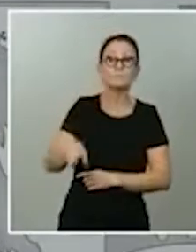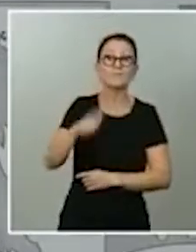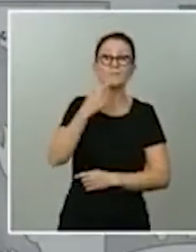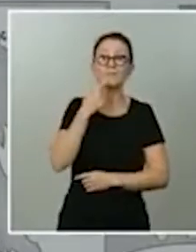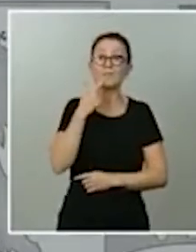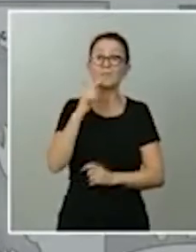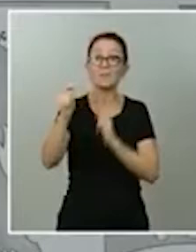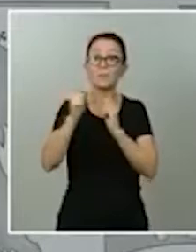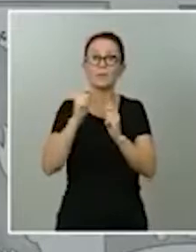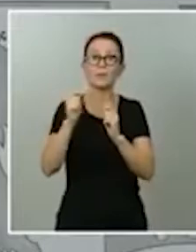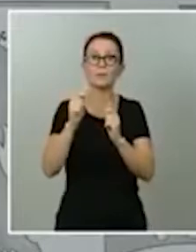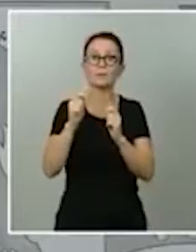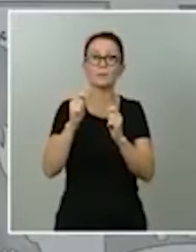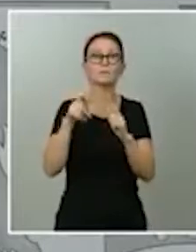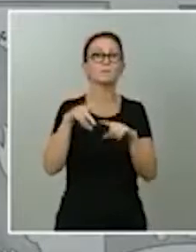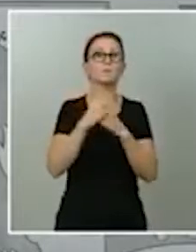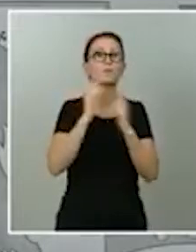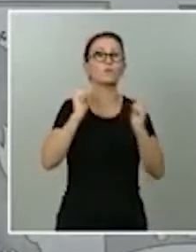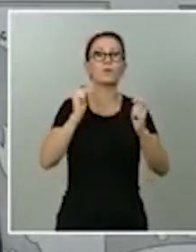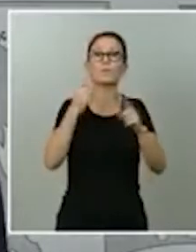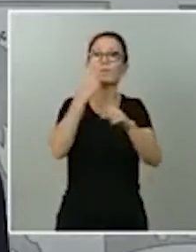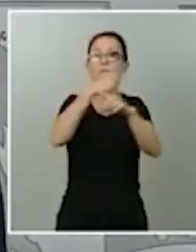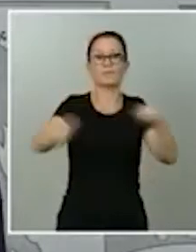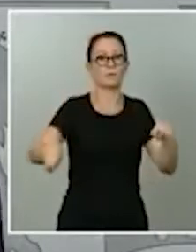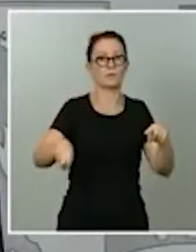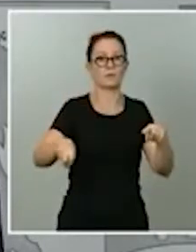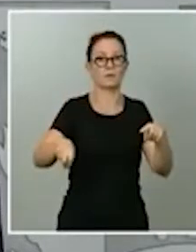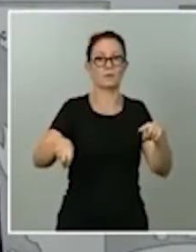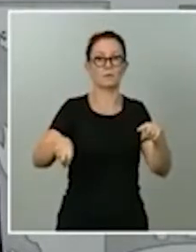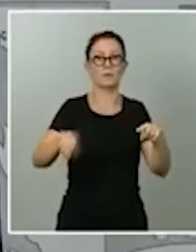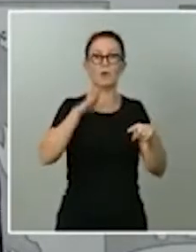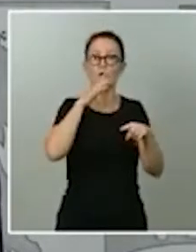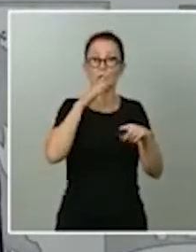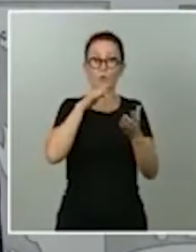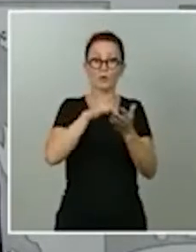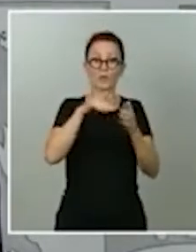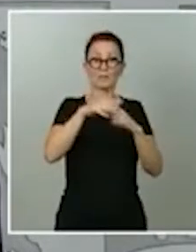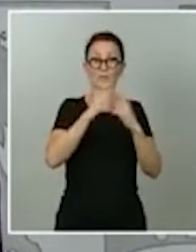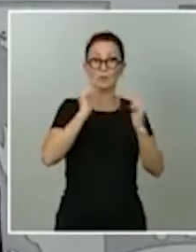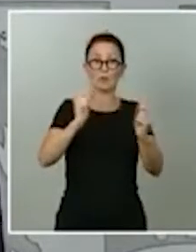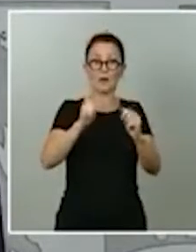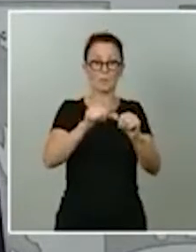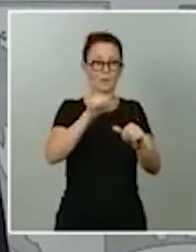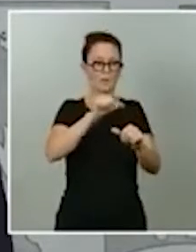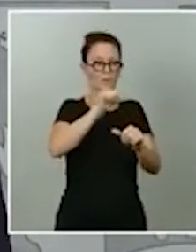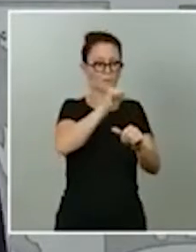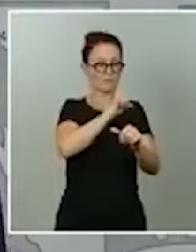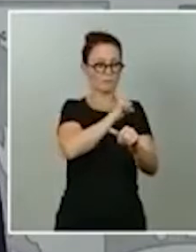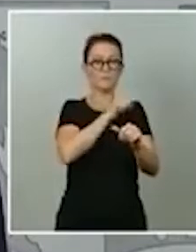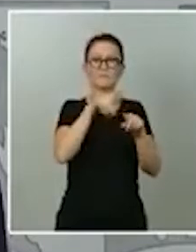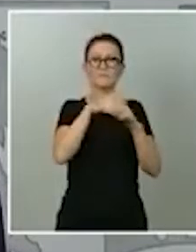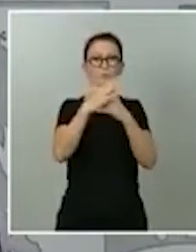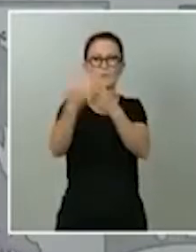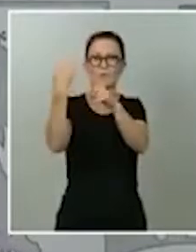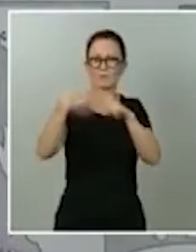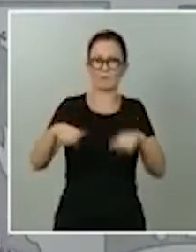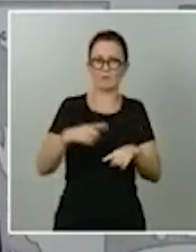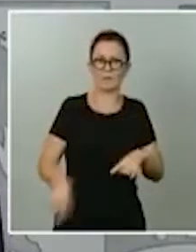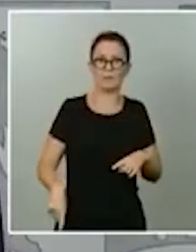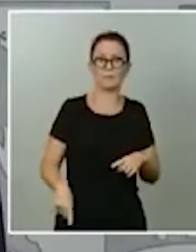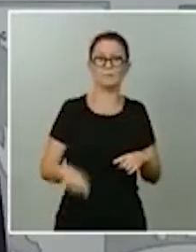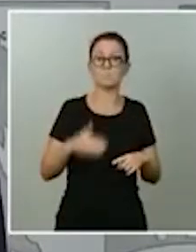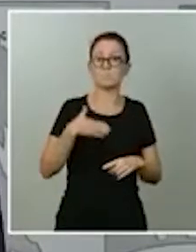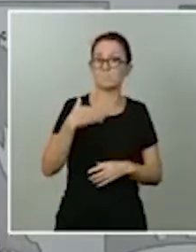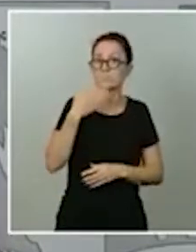Porque hemos tenido muchos estados de alarma a lo largo de estas semanas. Por tanto, creo que respondo